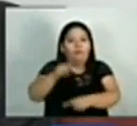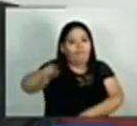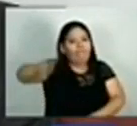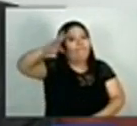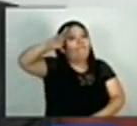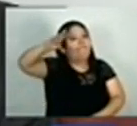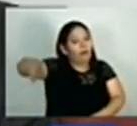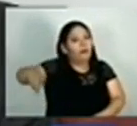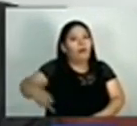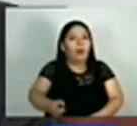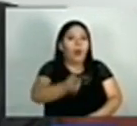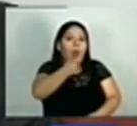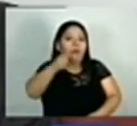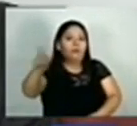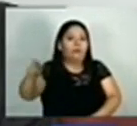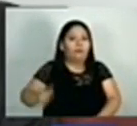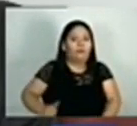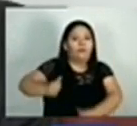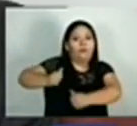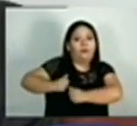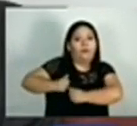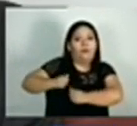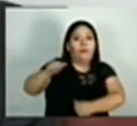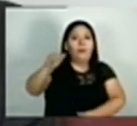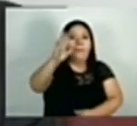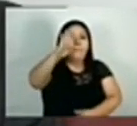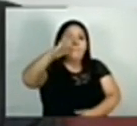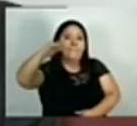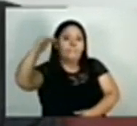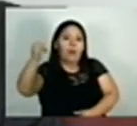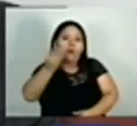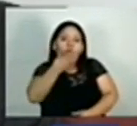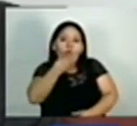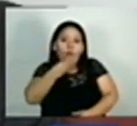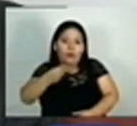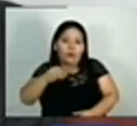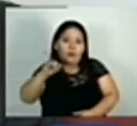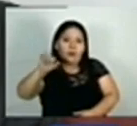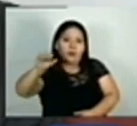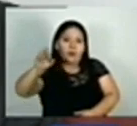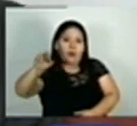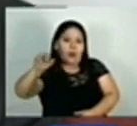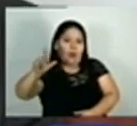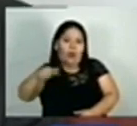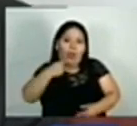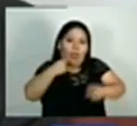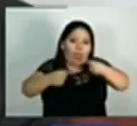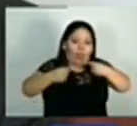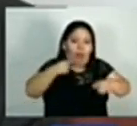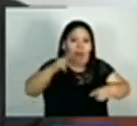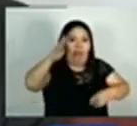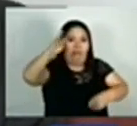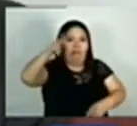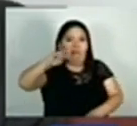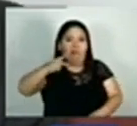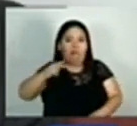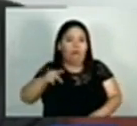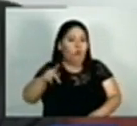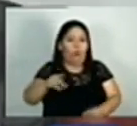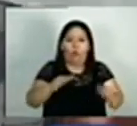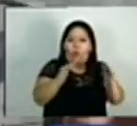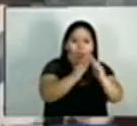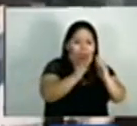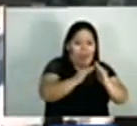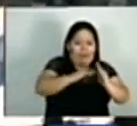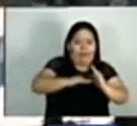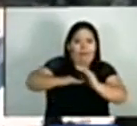todo los voceros militares de Israel, en difundir estas enfamias al final. Al final la gente está en sus casas, ¿dónde